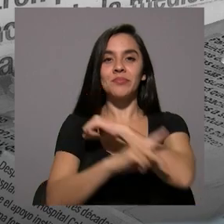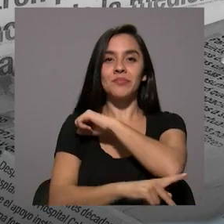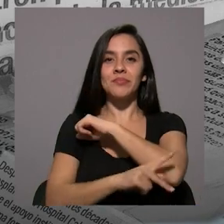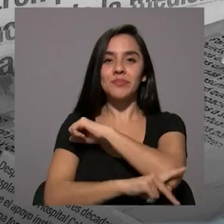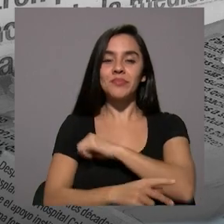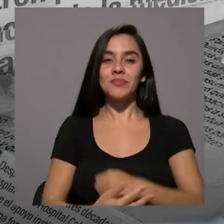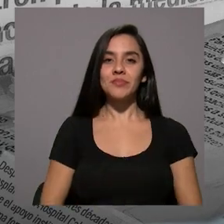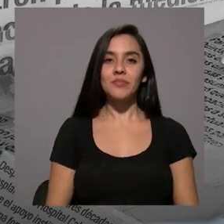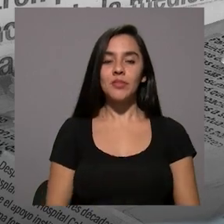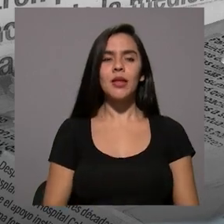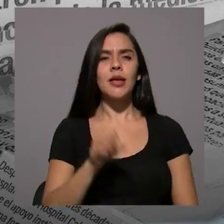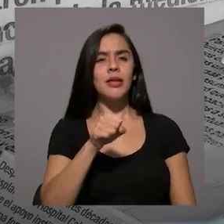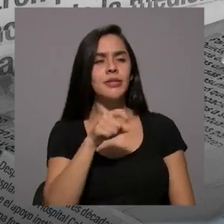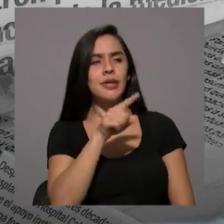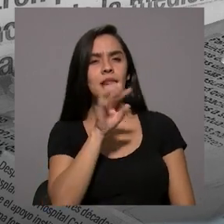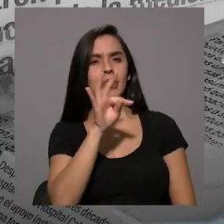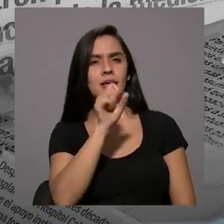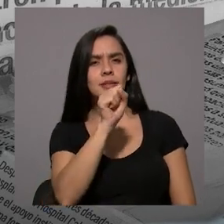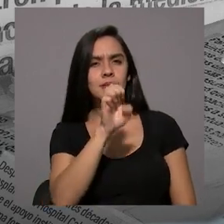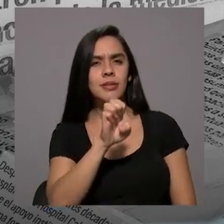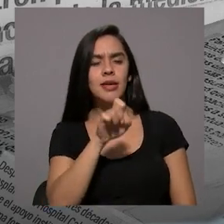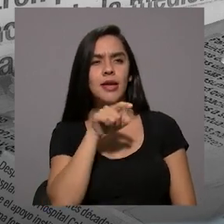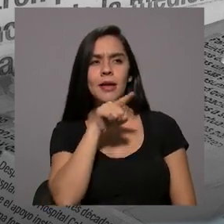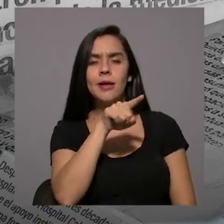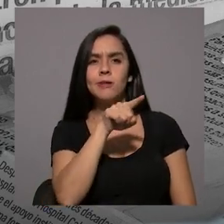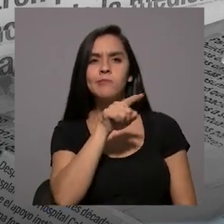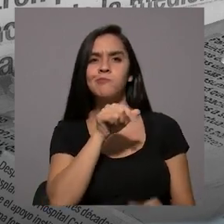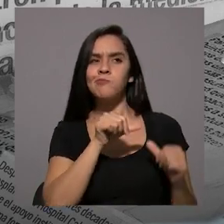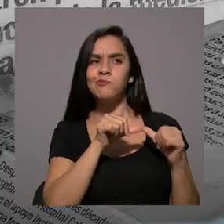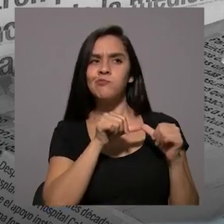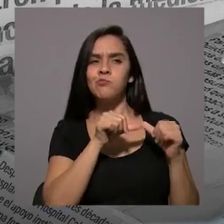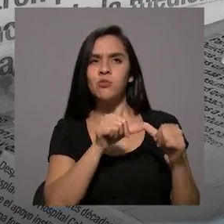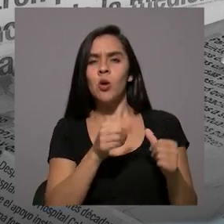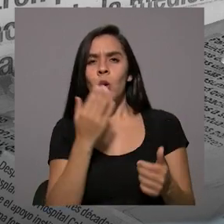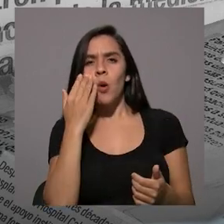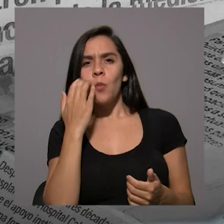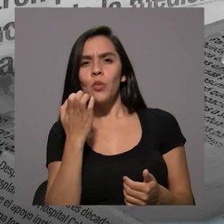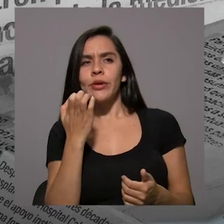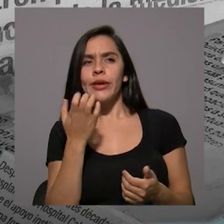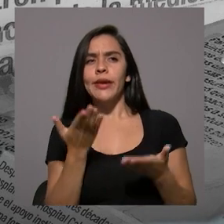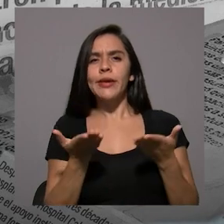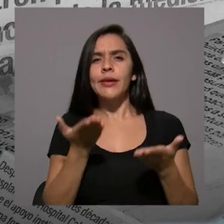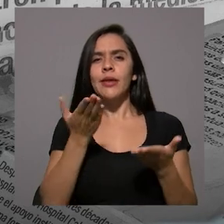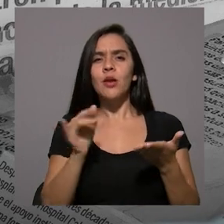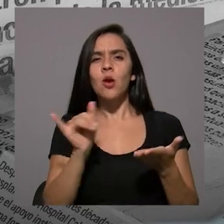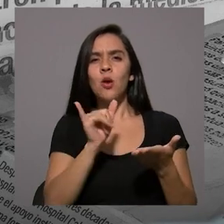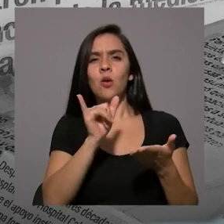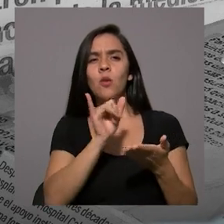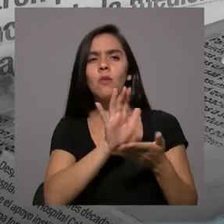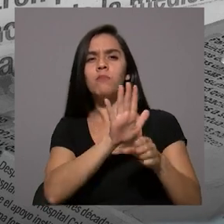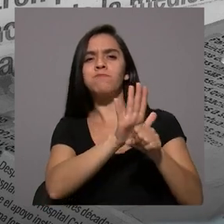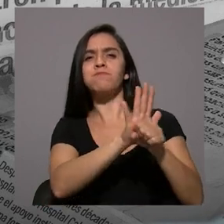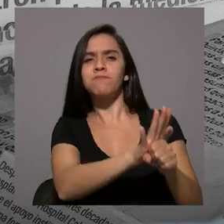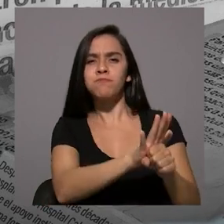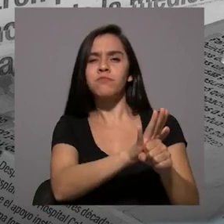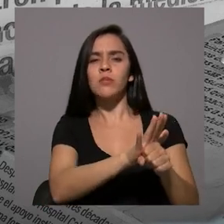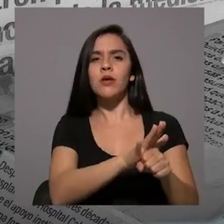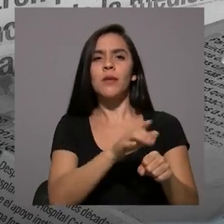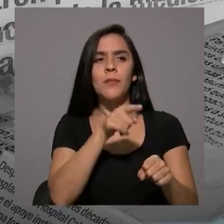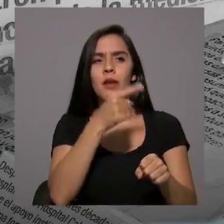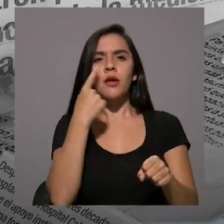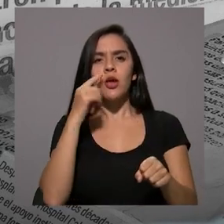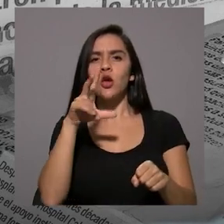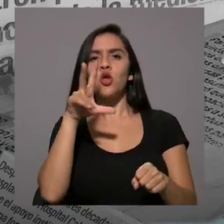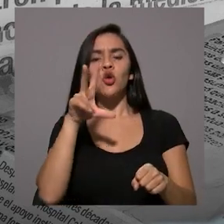Precisamente, el tribunal se mantuvo porque hubo ahí, quería entorcerle el brazo de que efectivamente